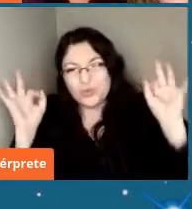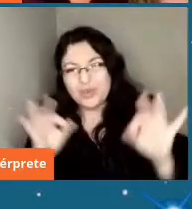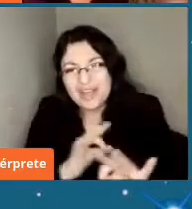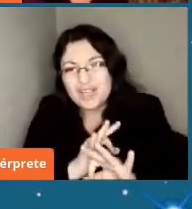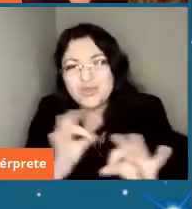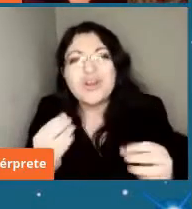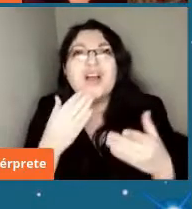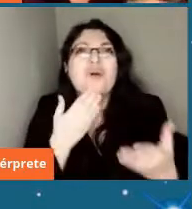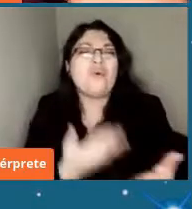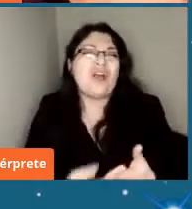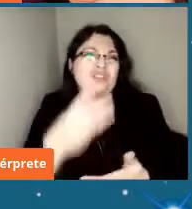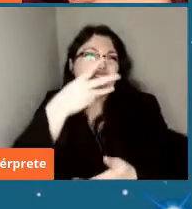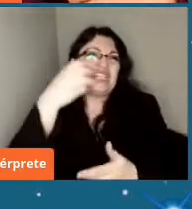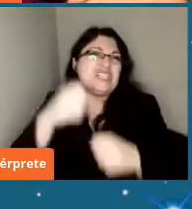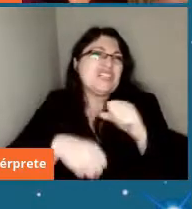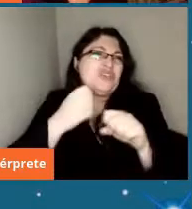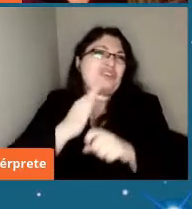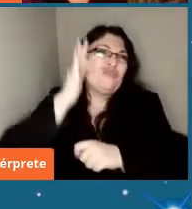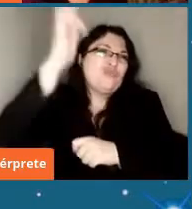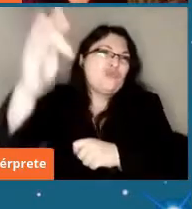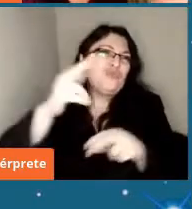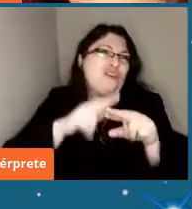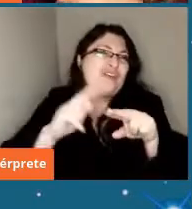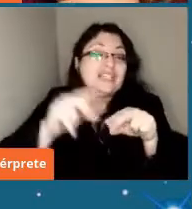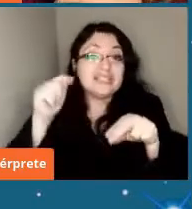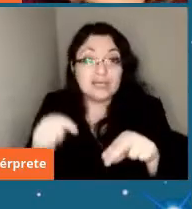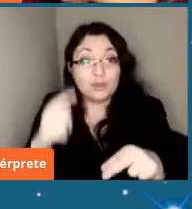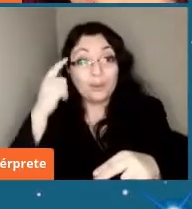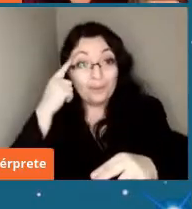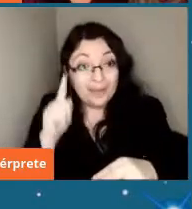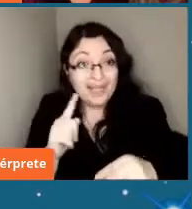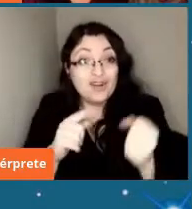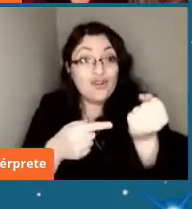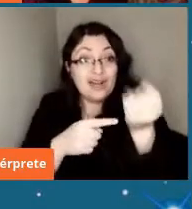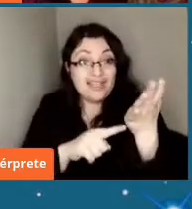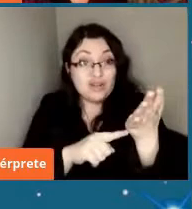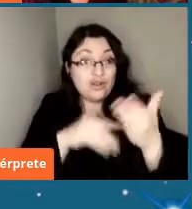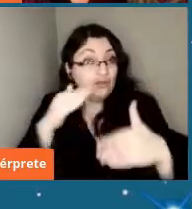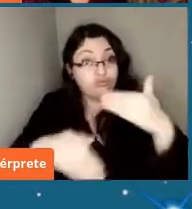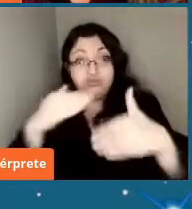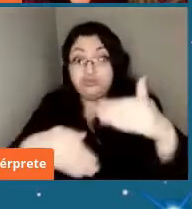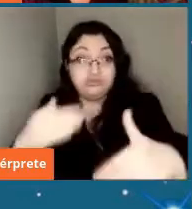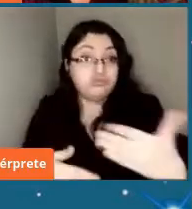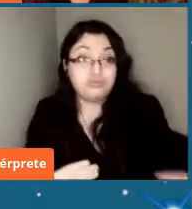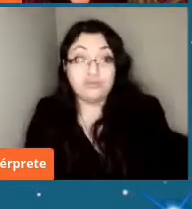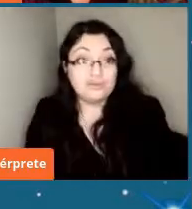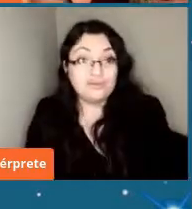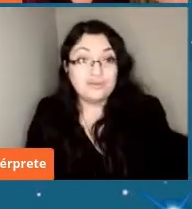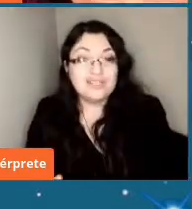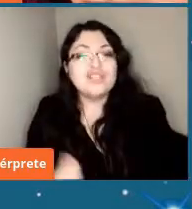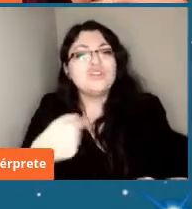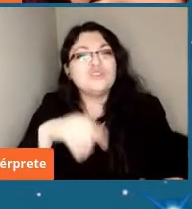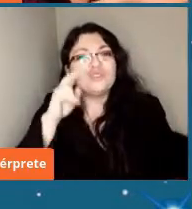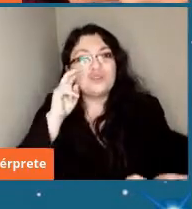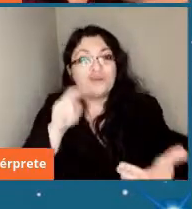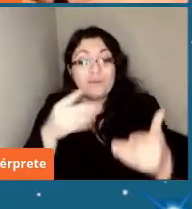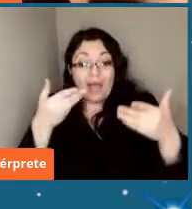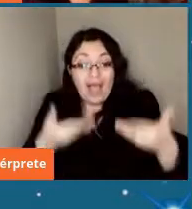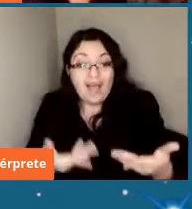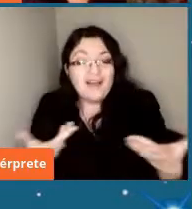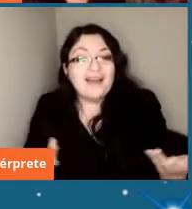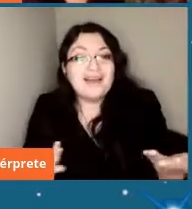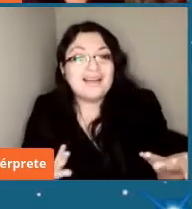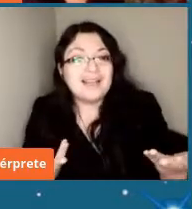que iba a ocurrir en 300 años más pero la tecnología está avanzando muy rápidamente y lo que estamos viendo actualmente es que